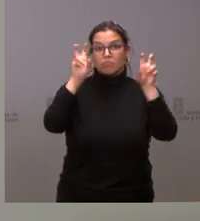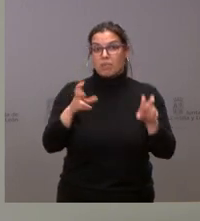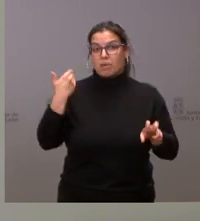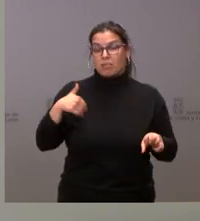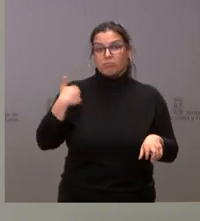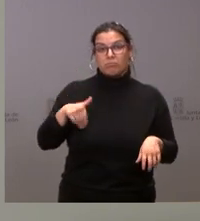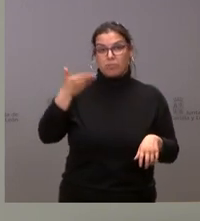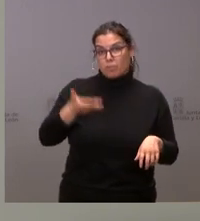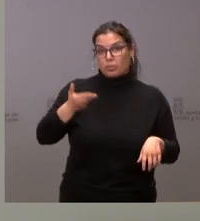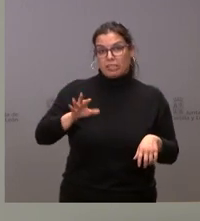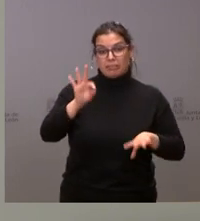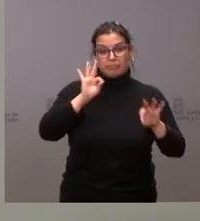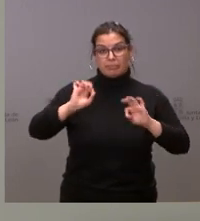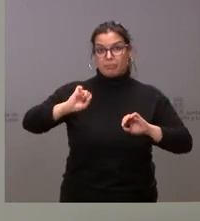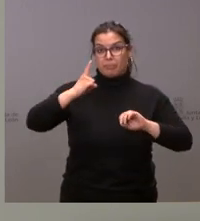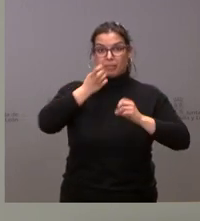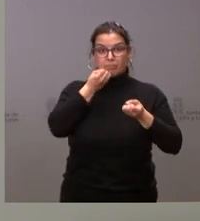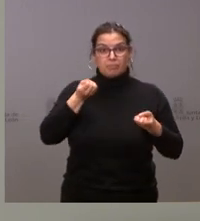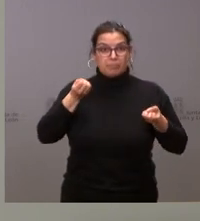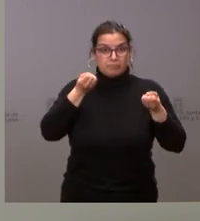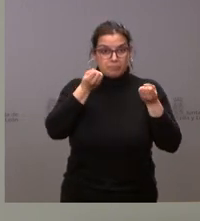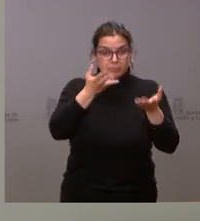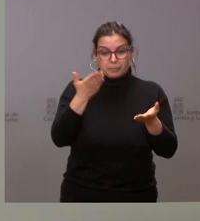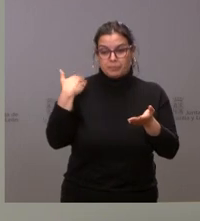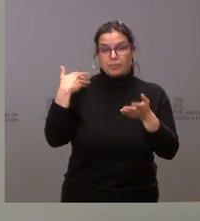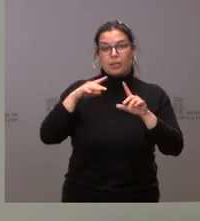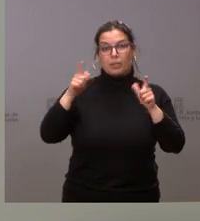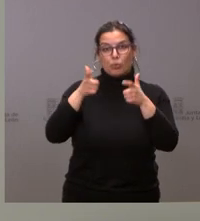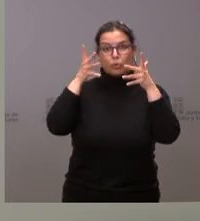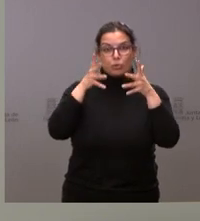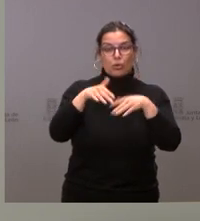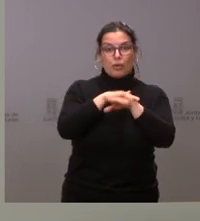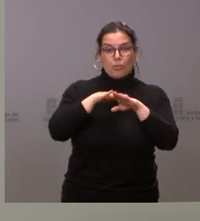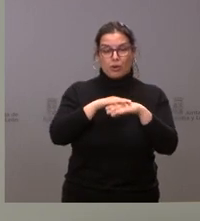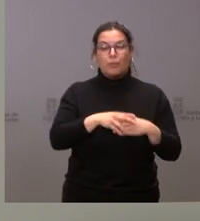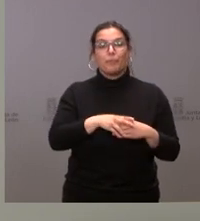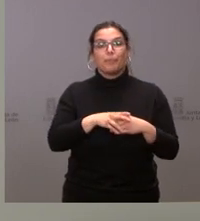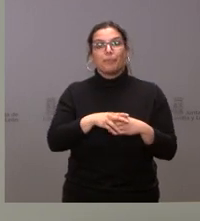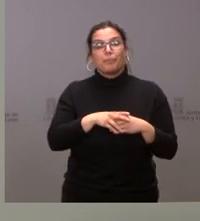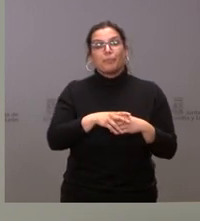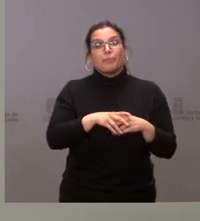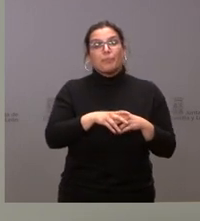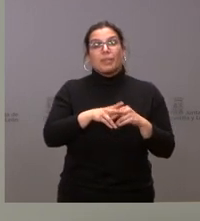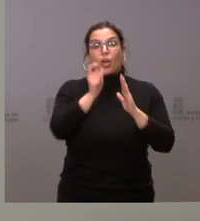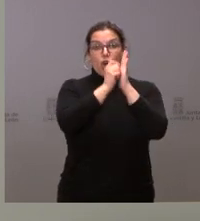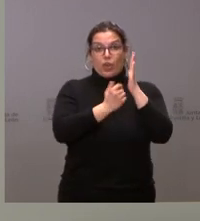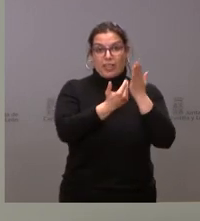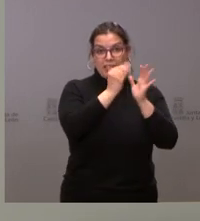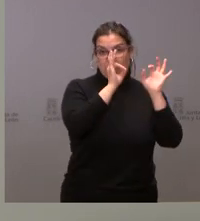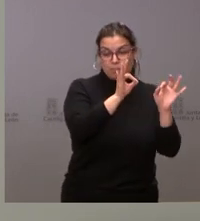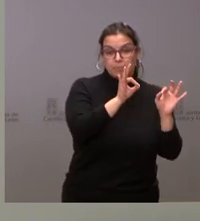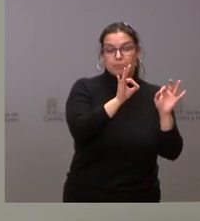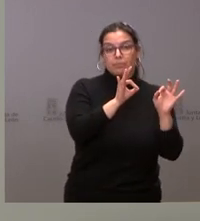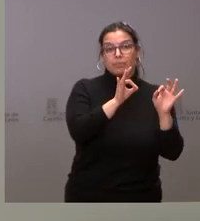del Consejo de Gobierno que hemos tratado esta mañana y fuera del orden del día y también